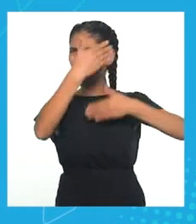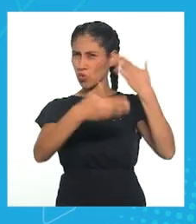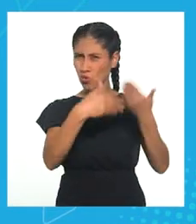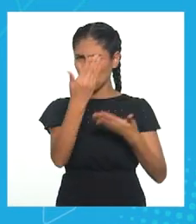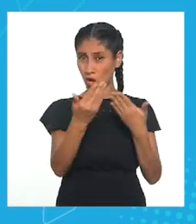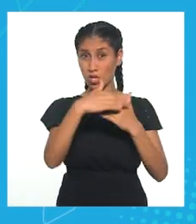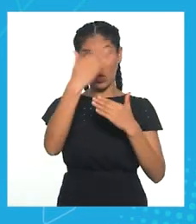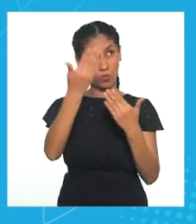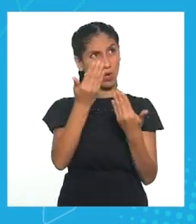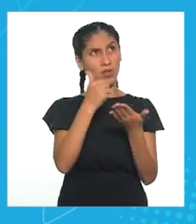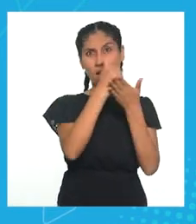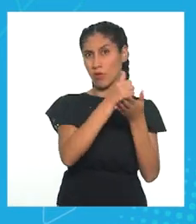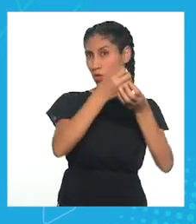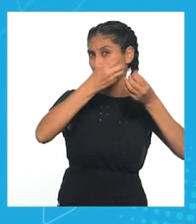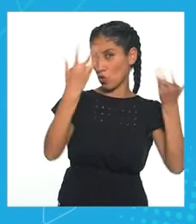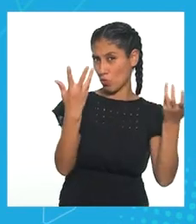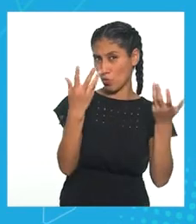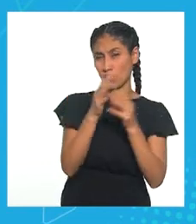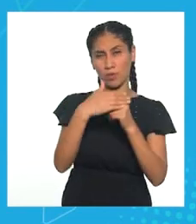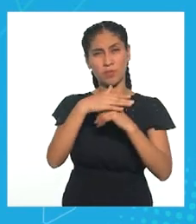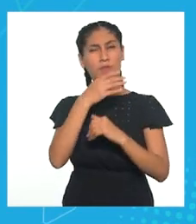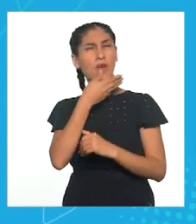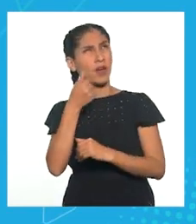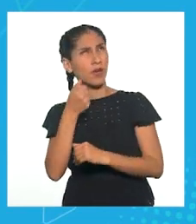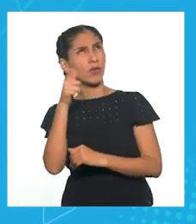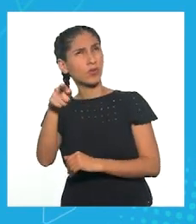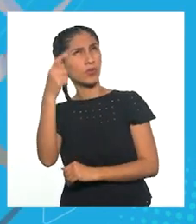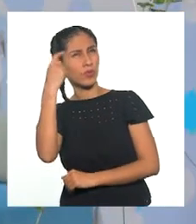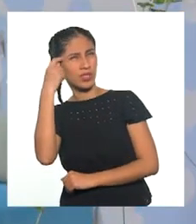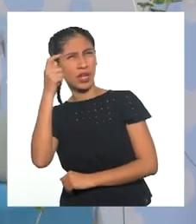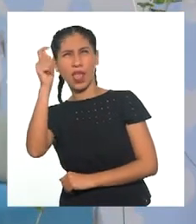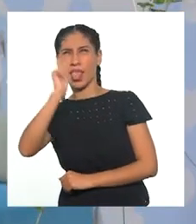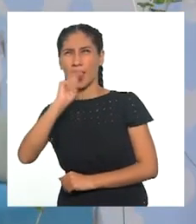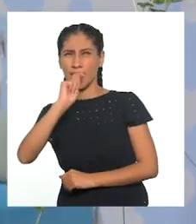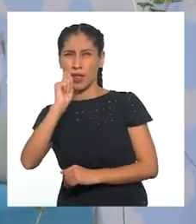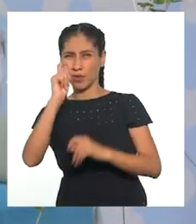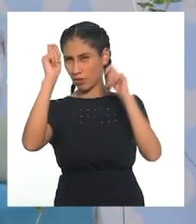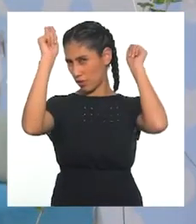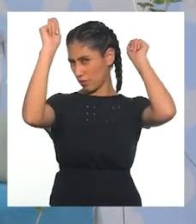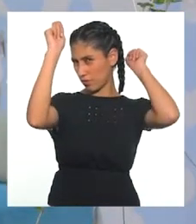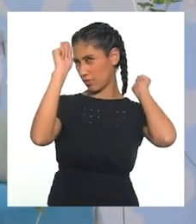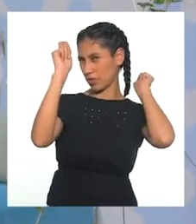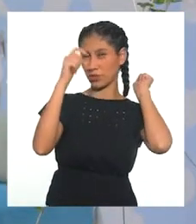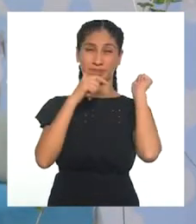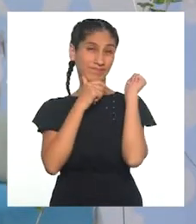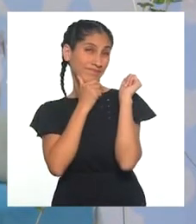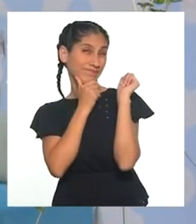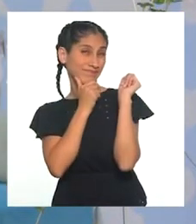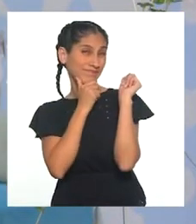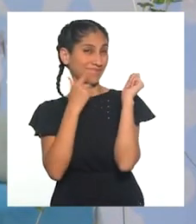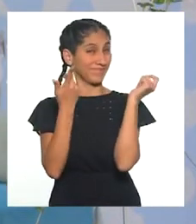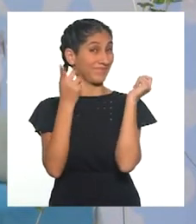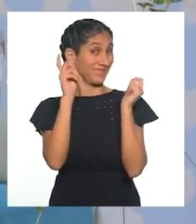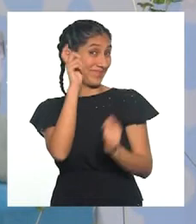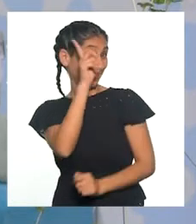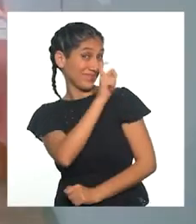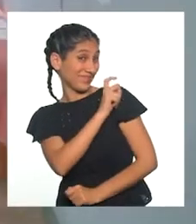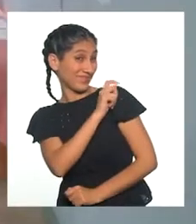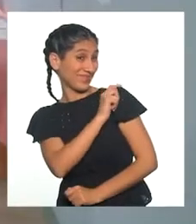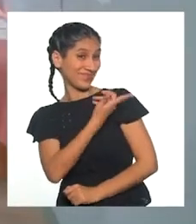crear de una vez ese helado en forma de abanico. Ah, suena complicado.